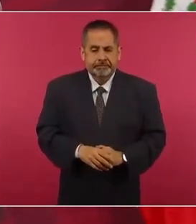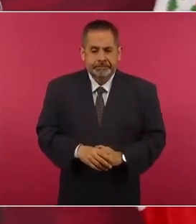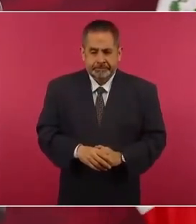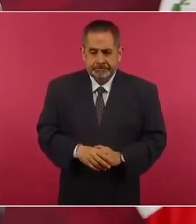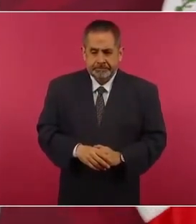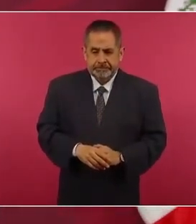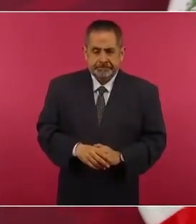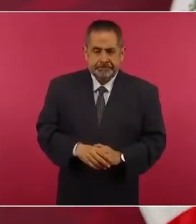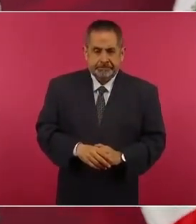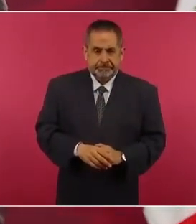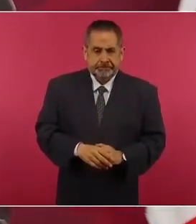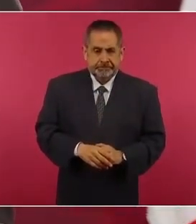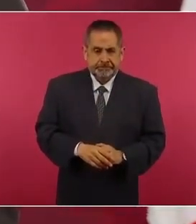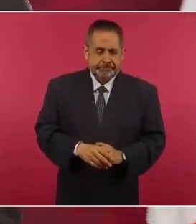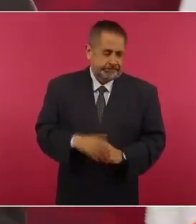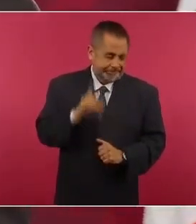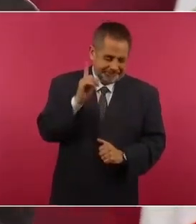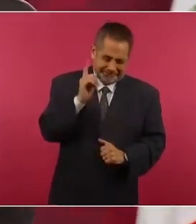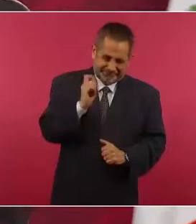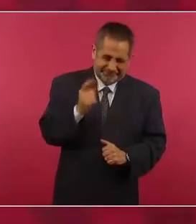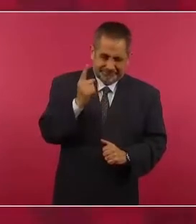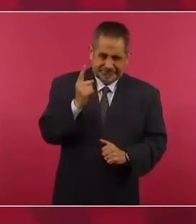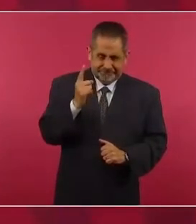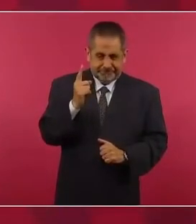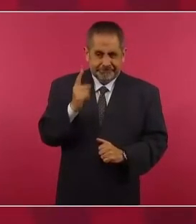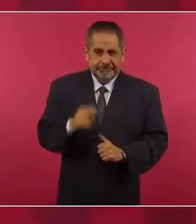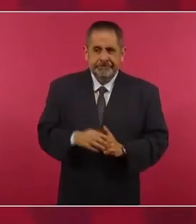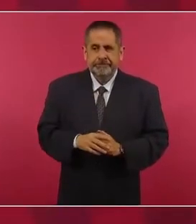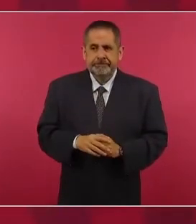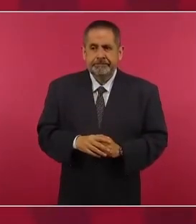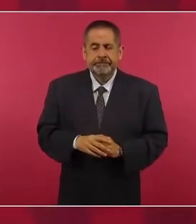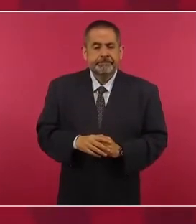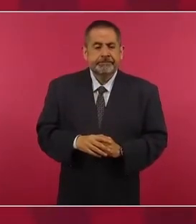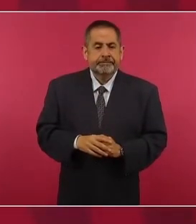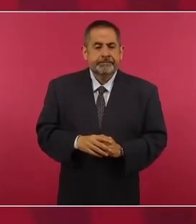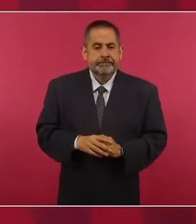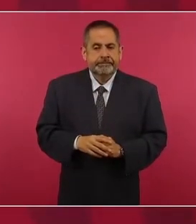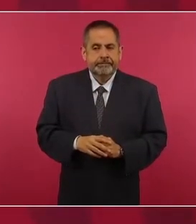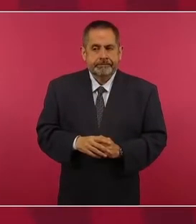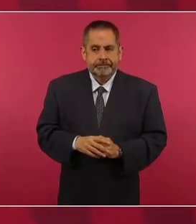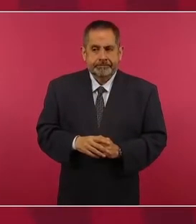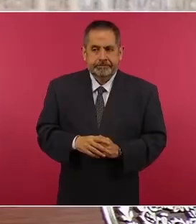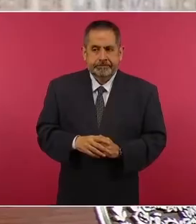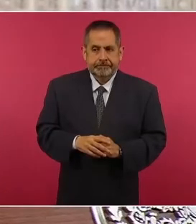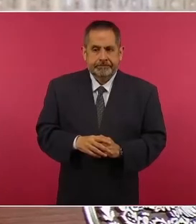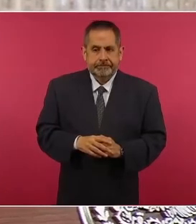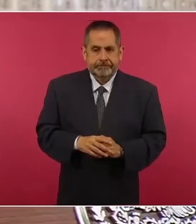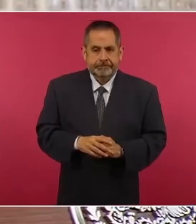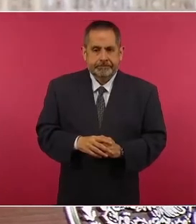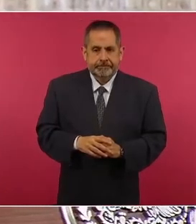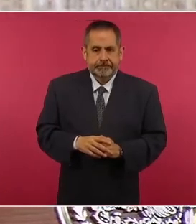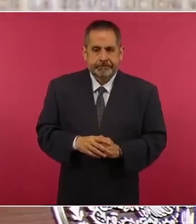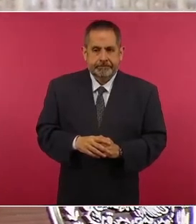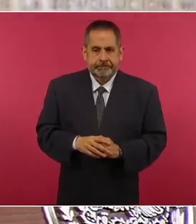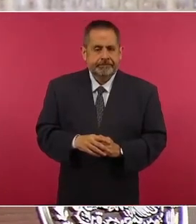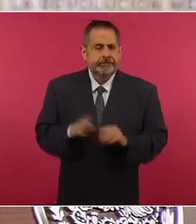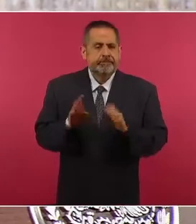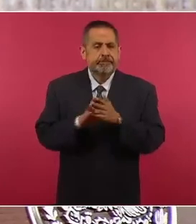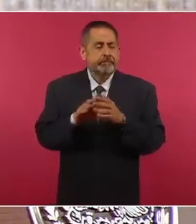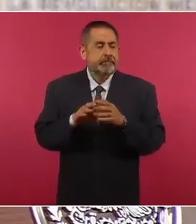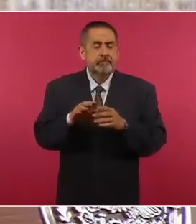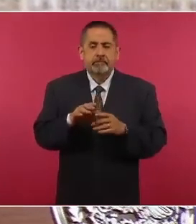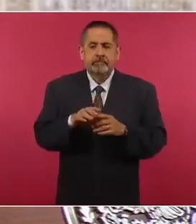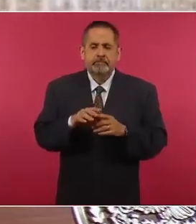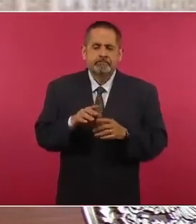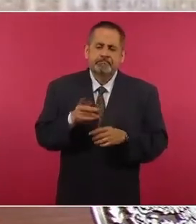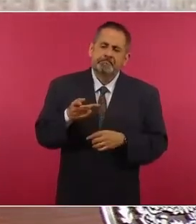Lo único que le cuestionan,